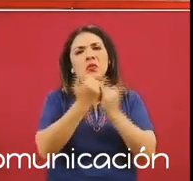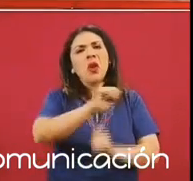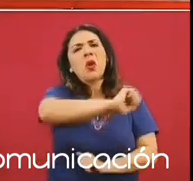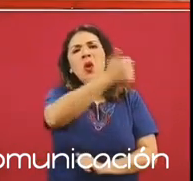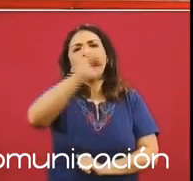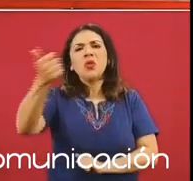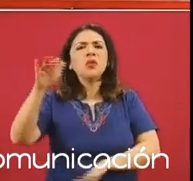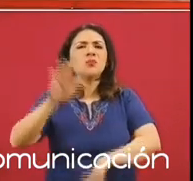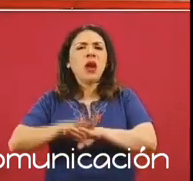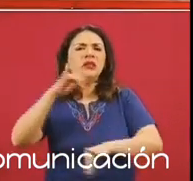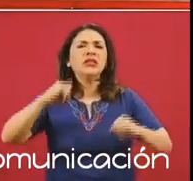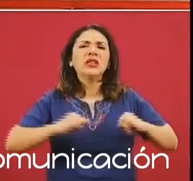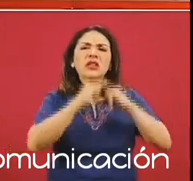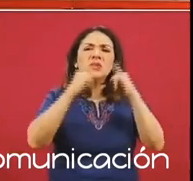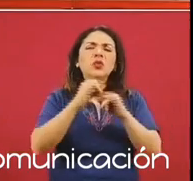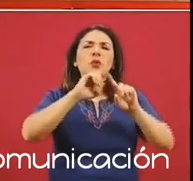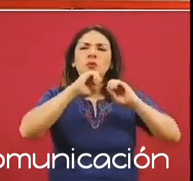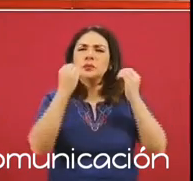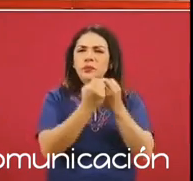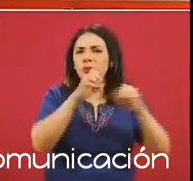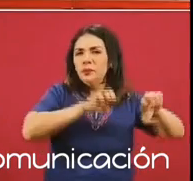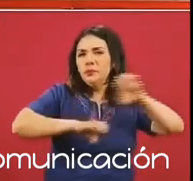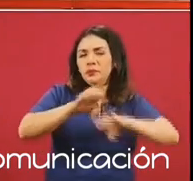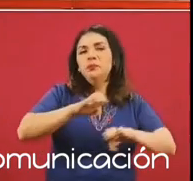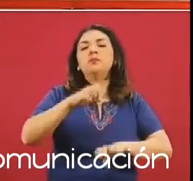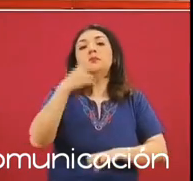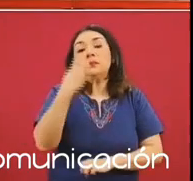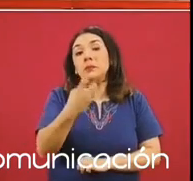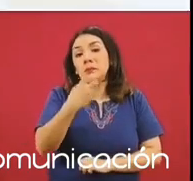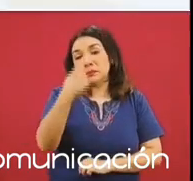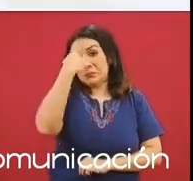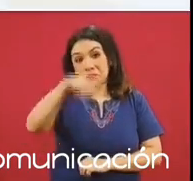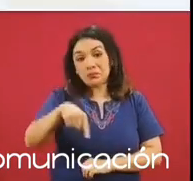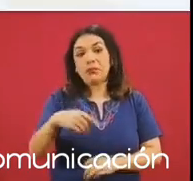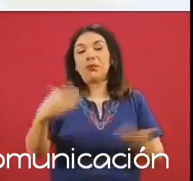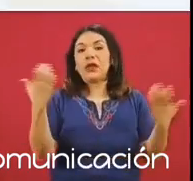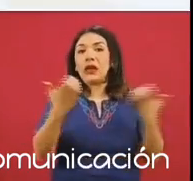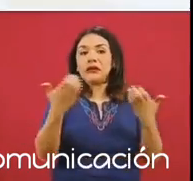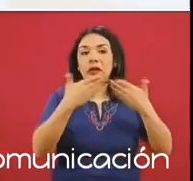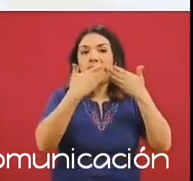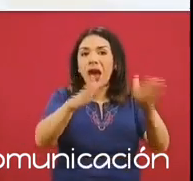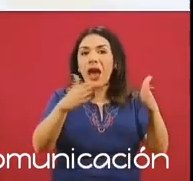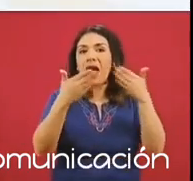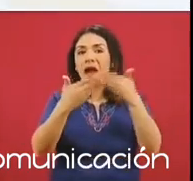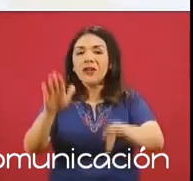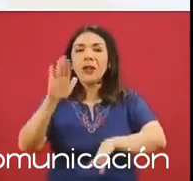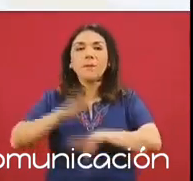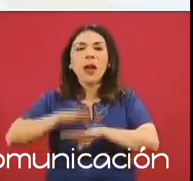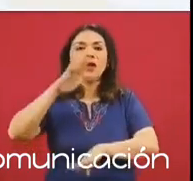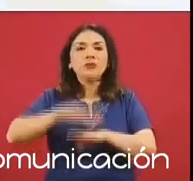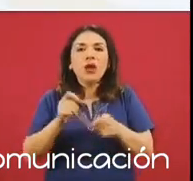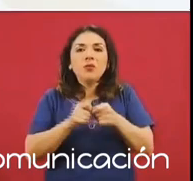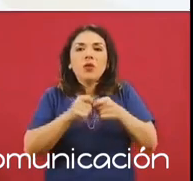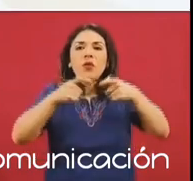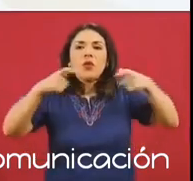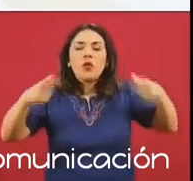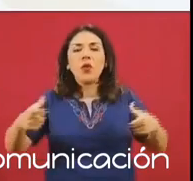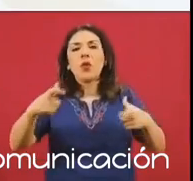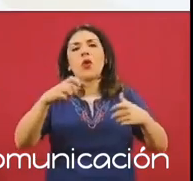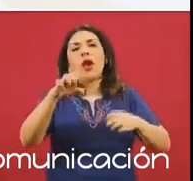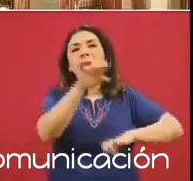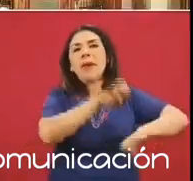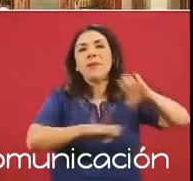organizaciones empresariales, precisamente para abrir cada vez más el programa a más